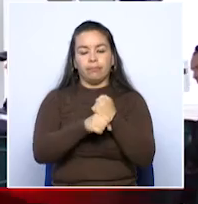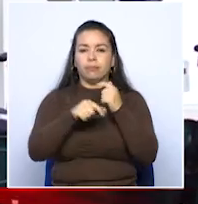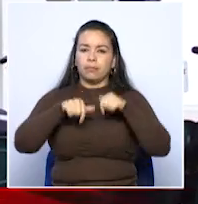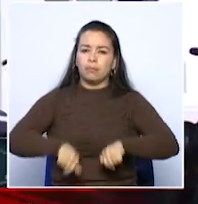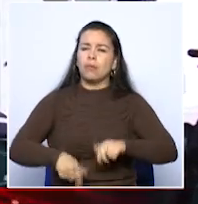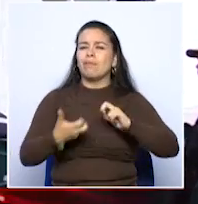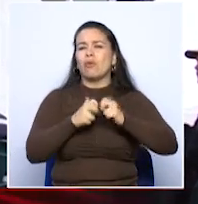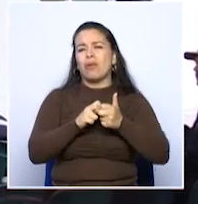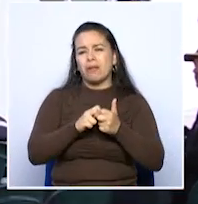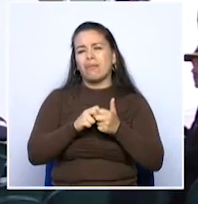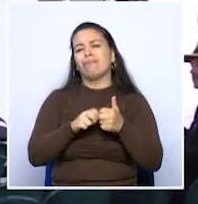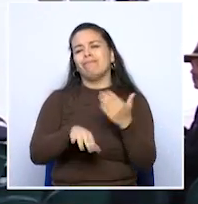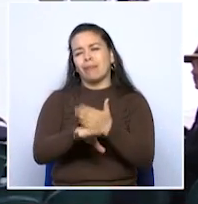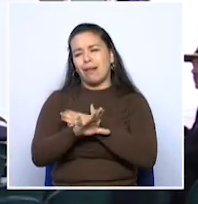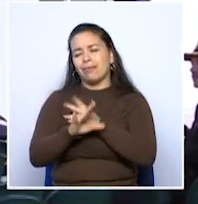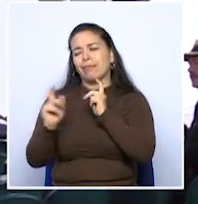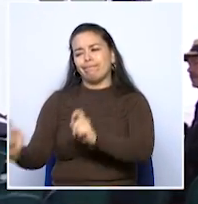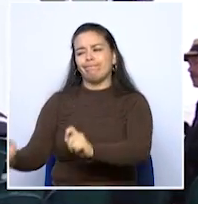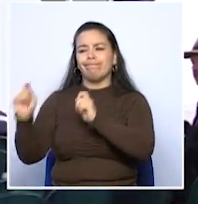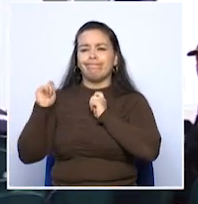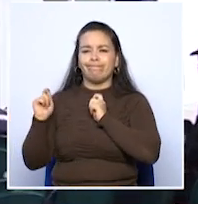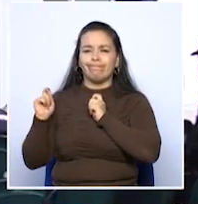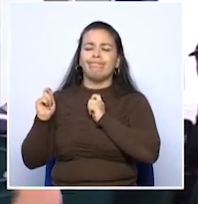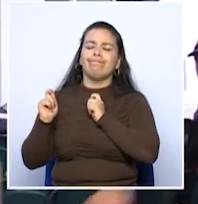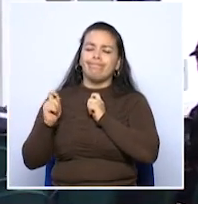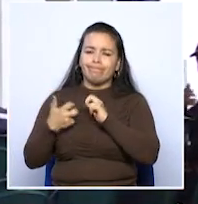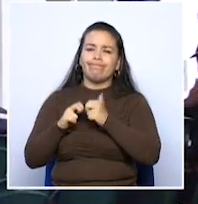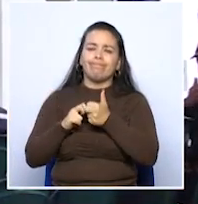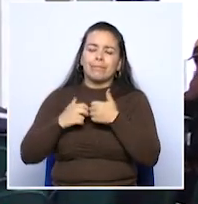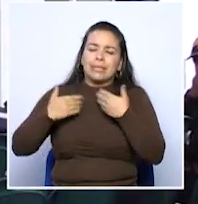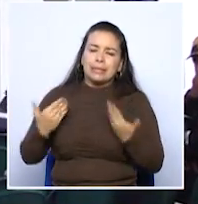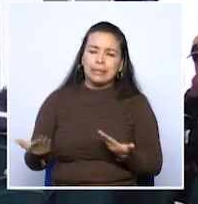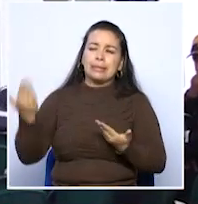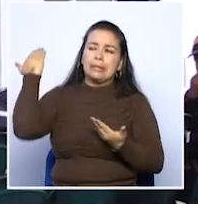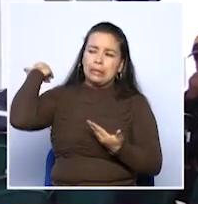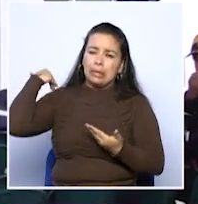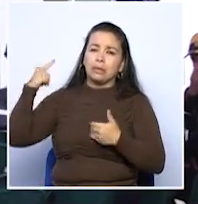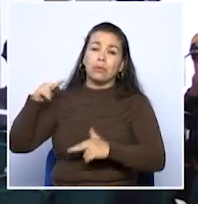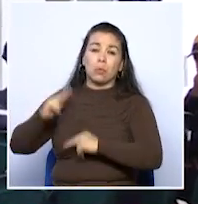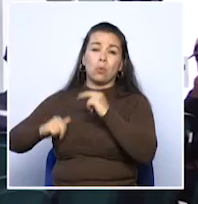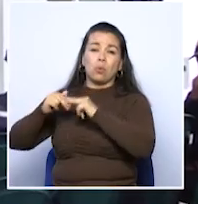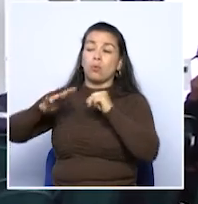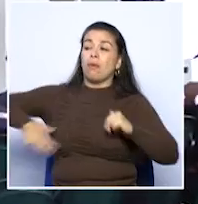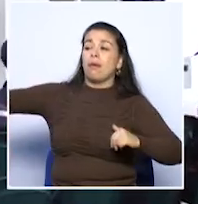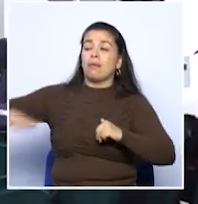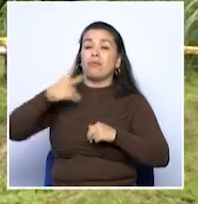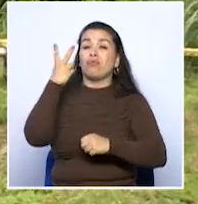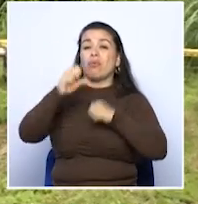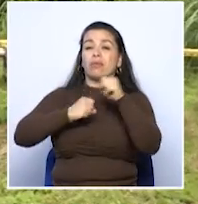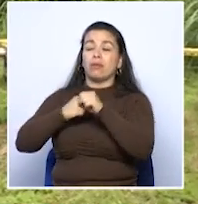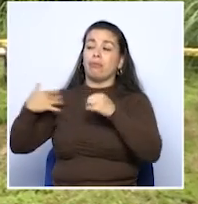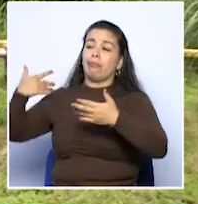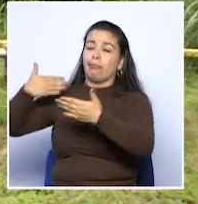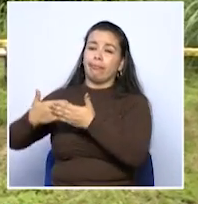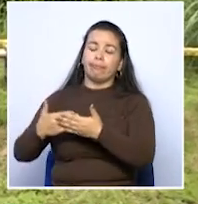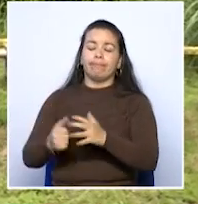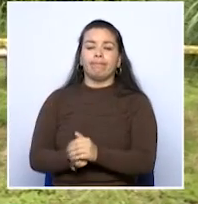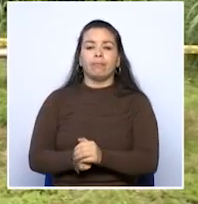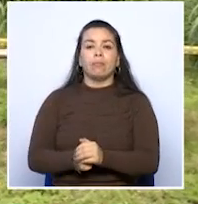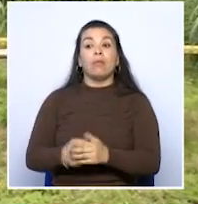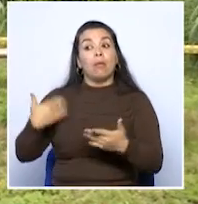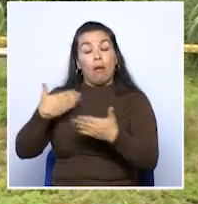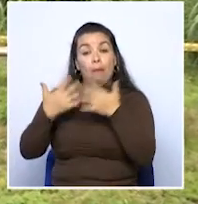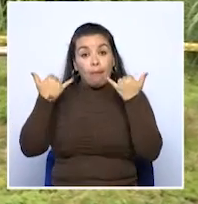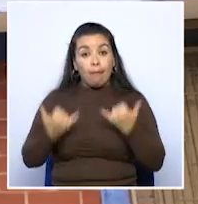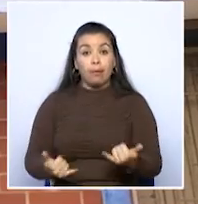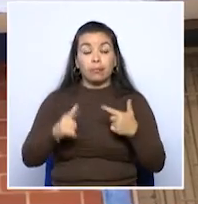problema heredado desafortunadamente esto empieza desde que se construyó este sector hace 12 años. Hasta el momento según las